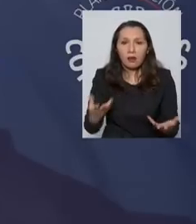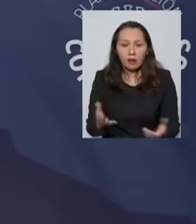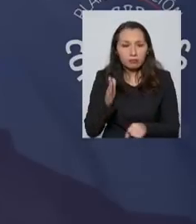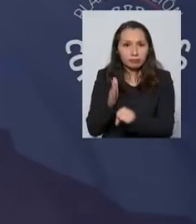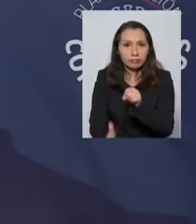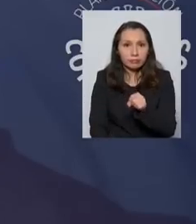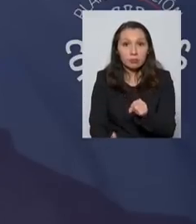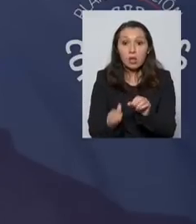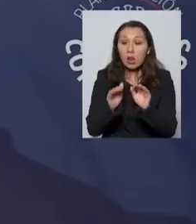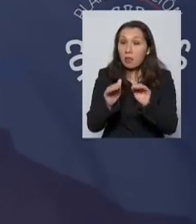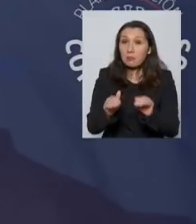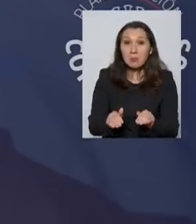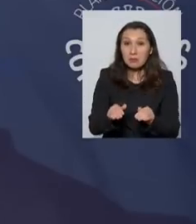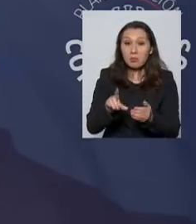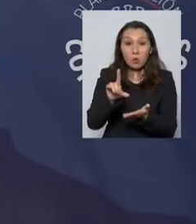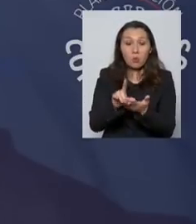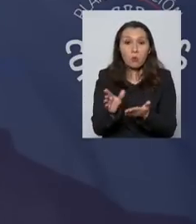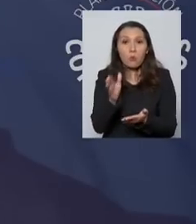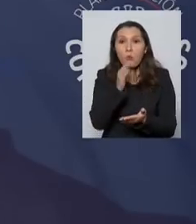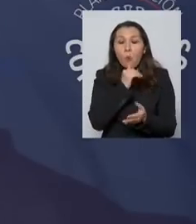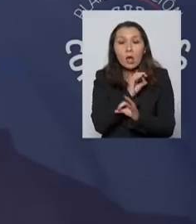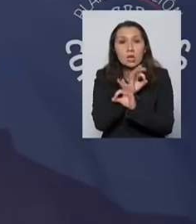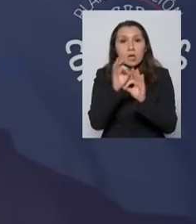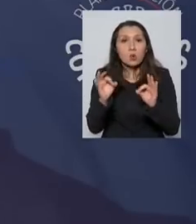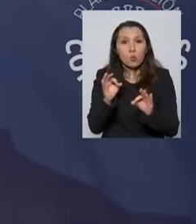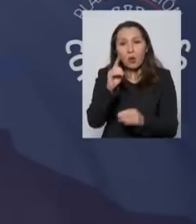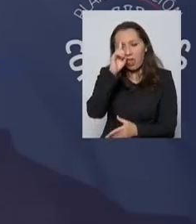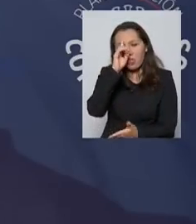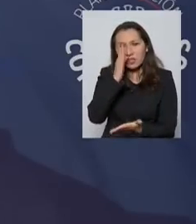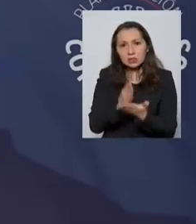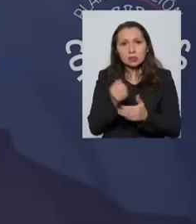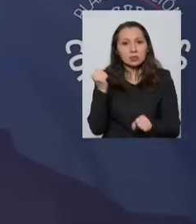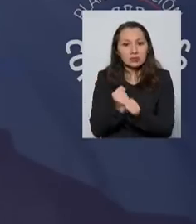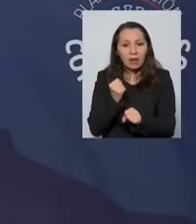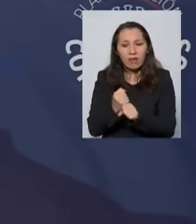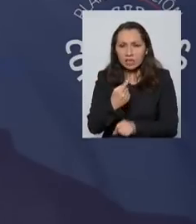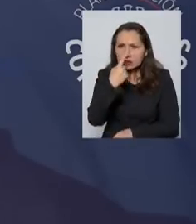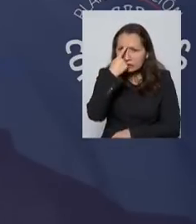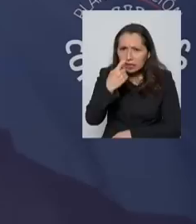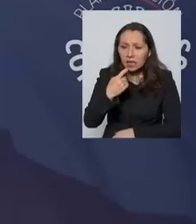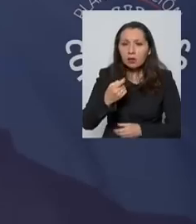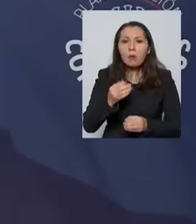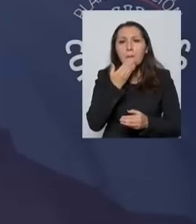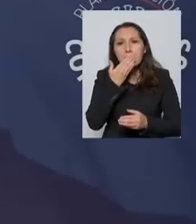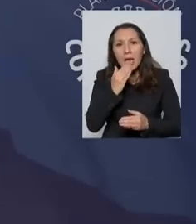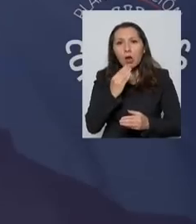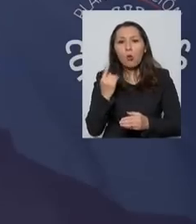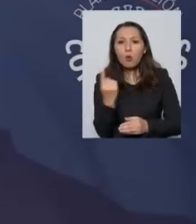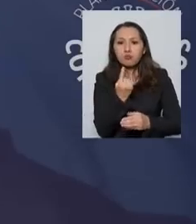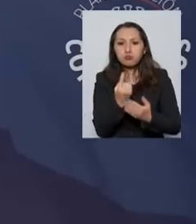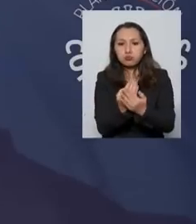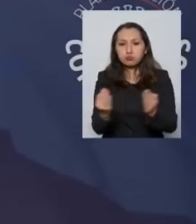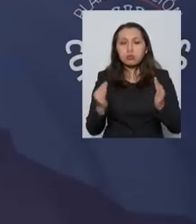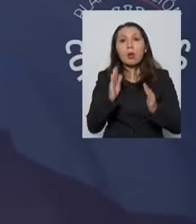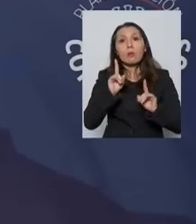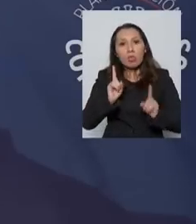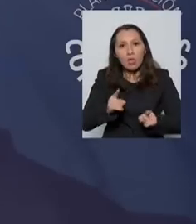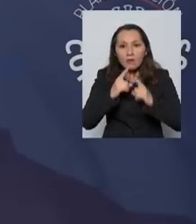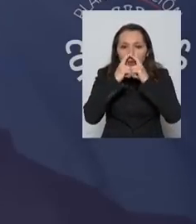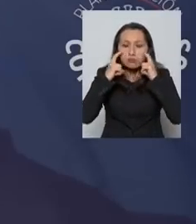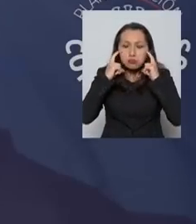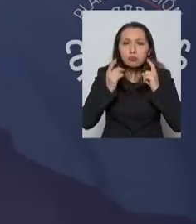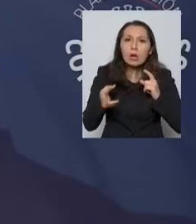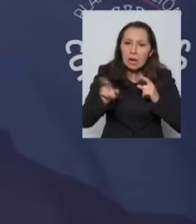en el mismo lugar no haya ninguna decisión de trabajar en serio por el aislamiento social, por usar mascarillas, por